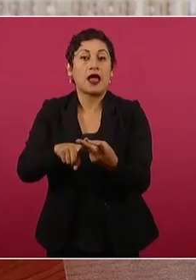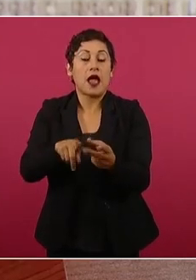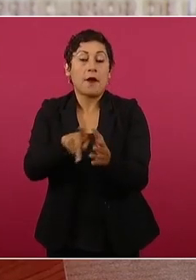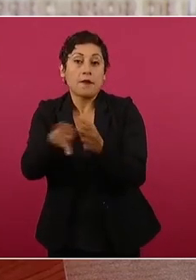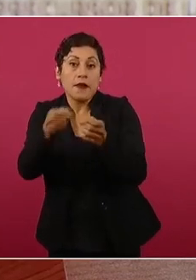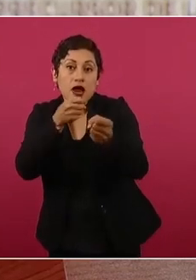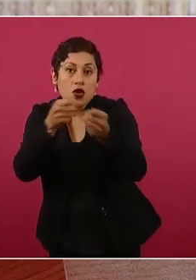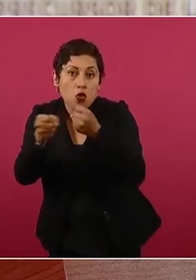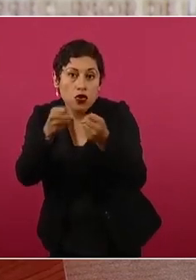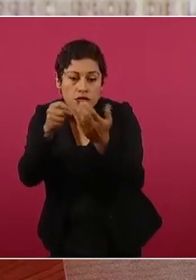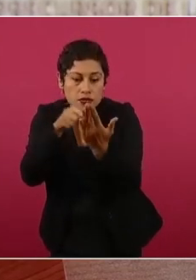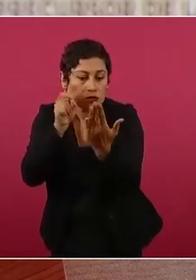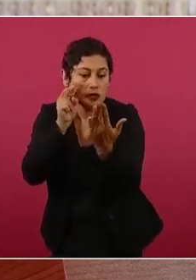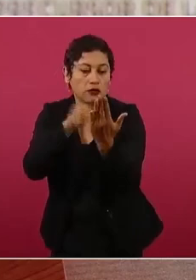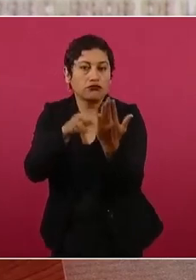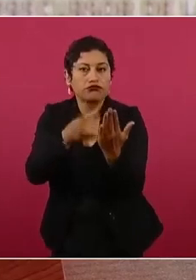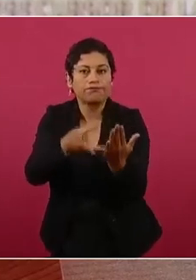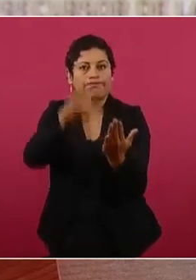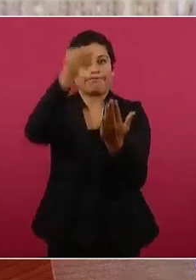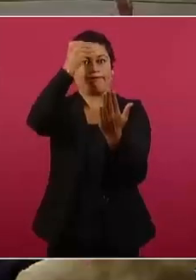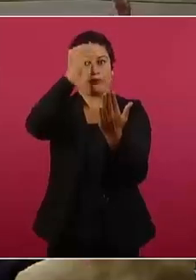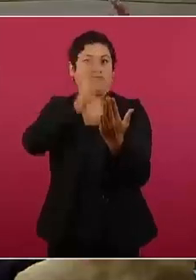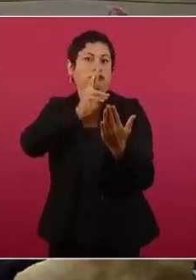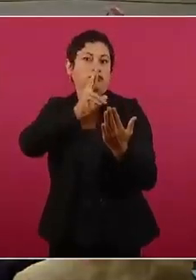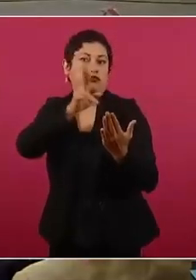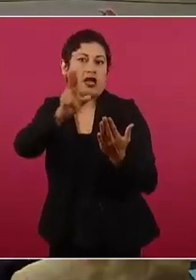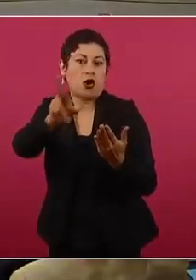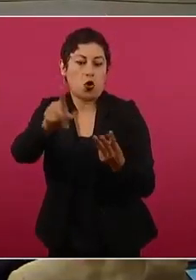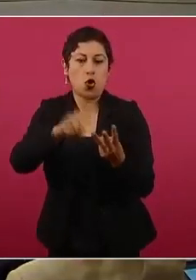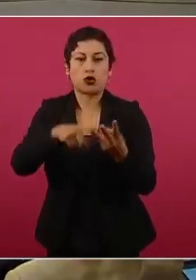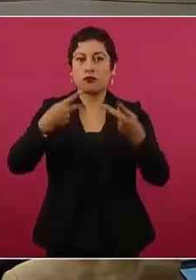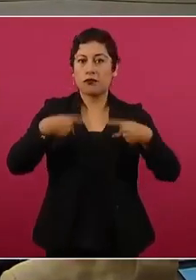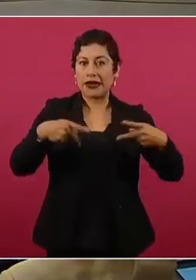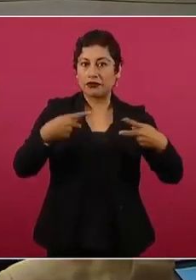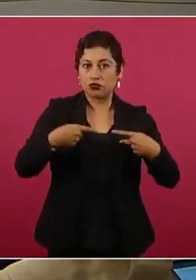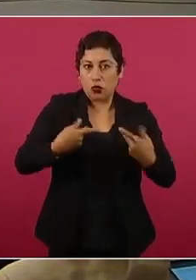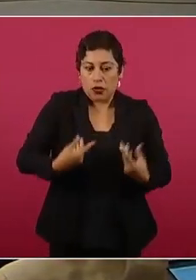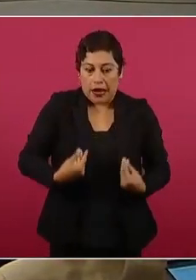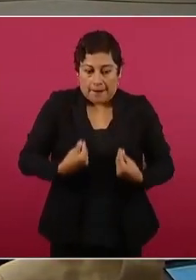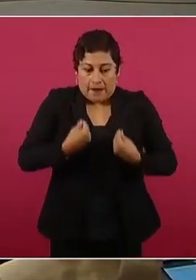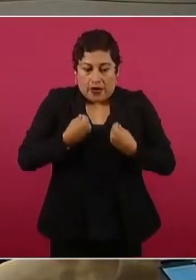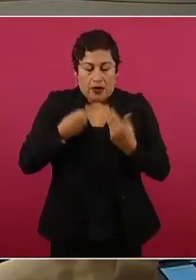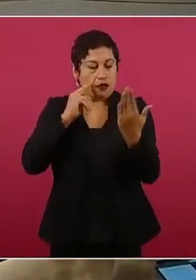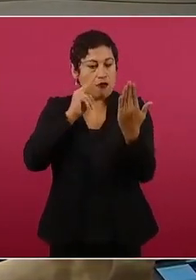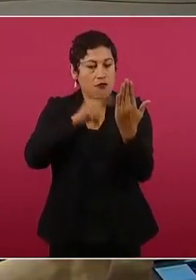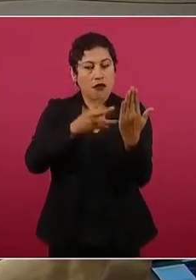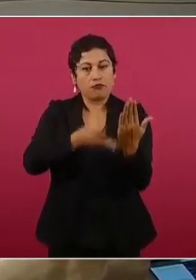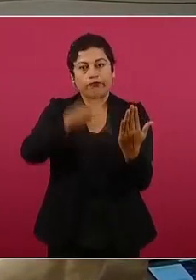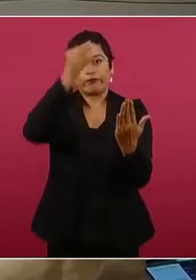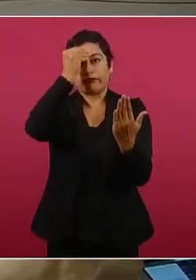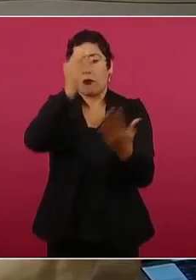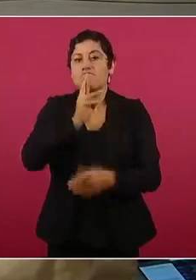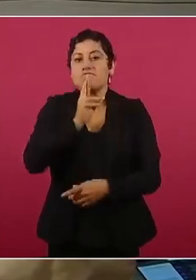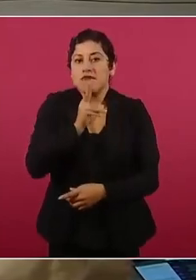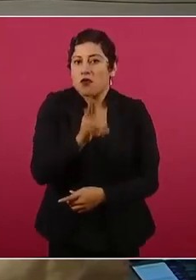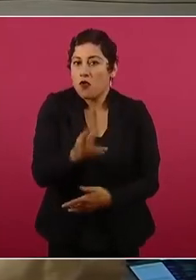Por eso me ayuda, porque sí